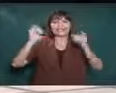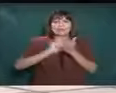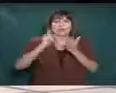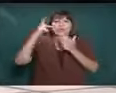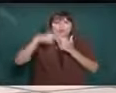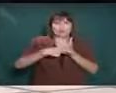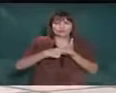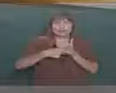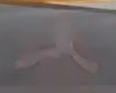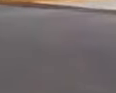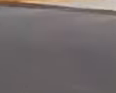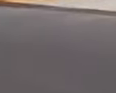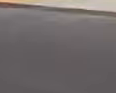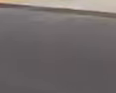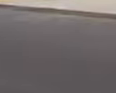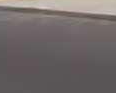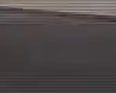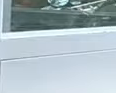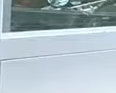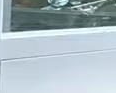éxito de estos proyectos.